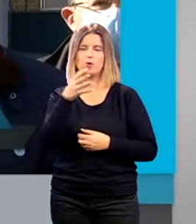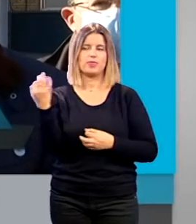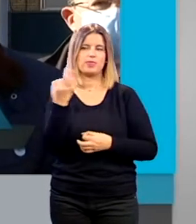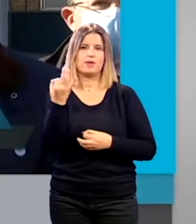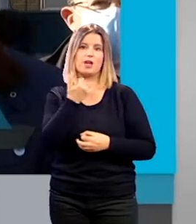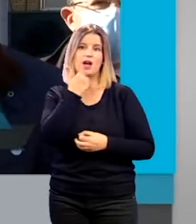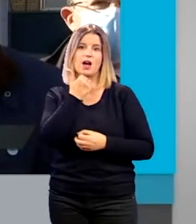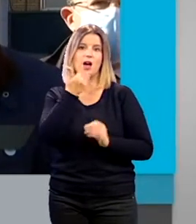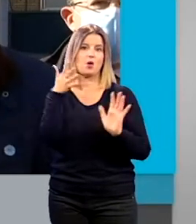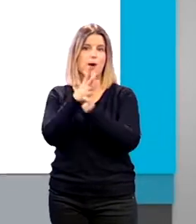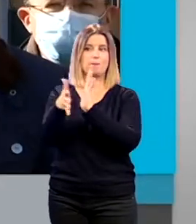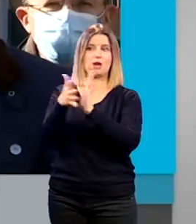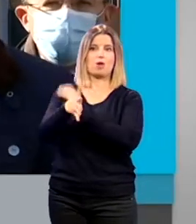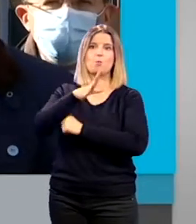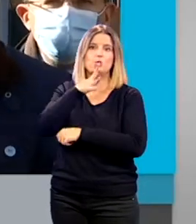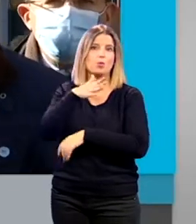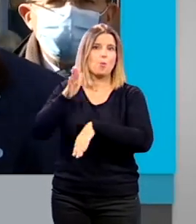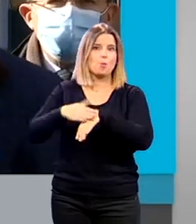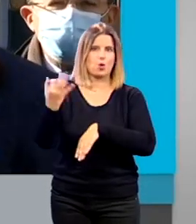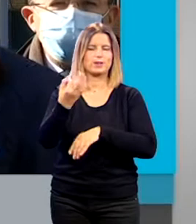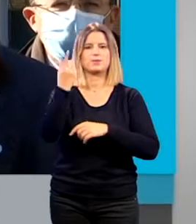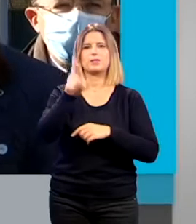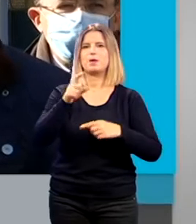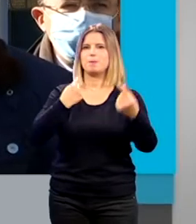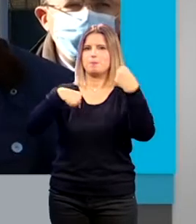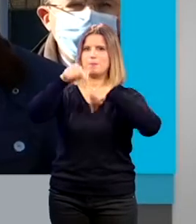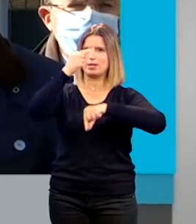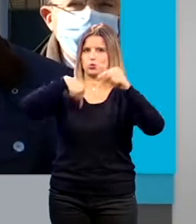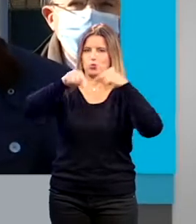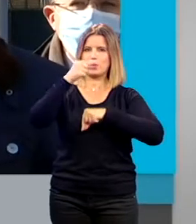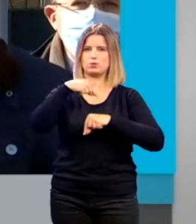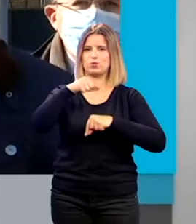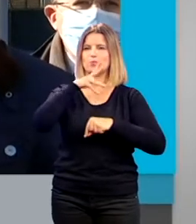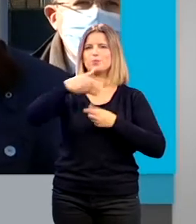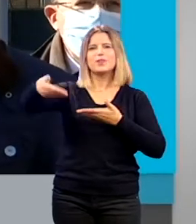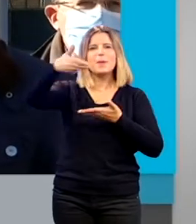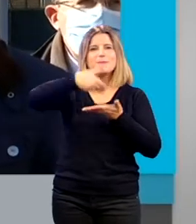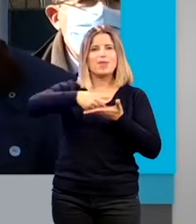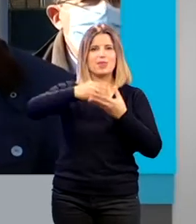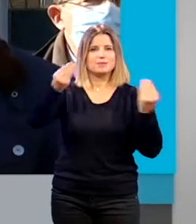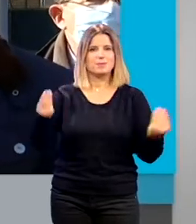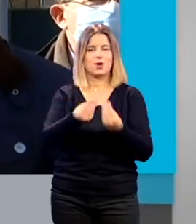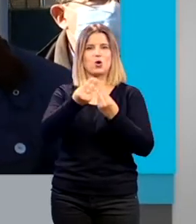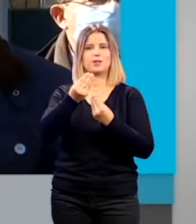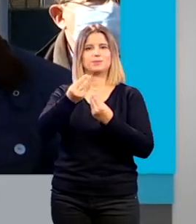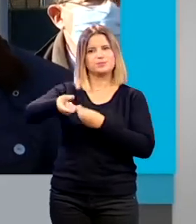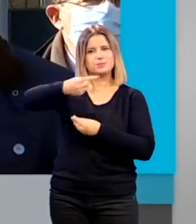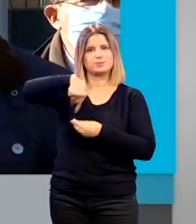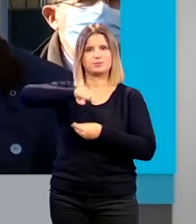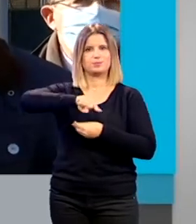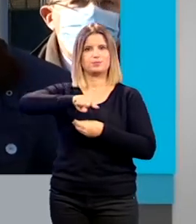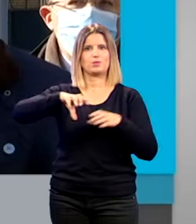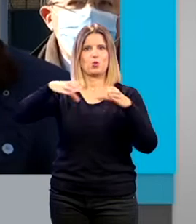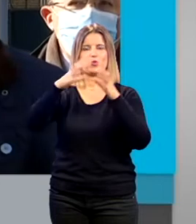dar algunas explicaciones y también los presupuestos que las enmiendas que habíamos planteado por parte del grupo